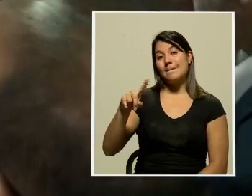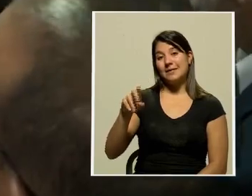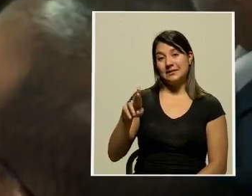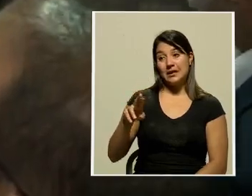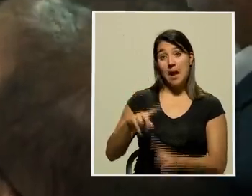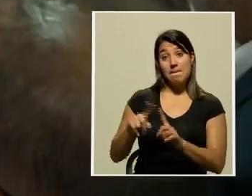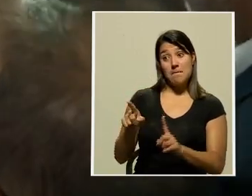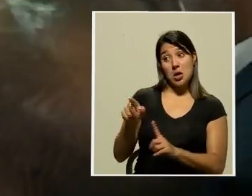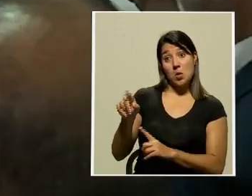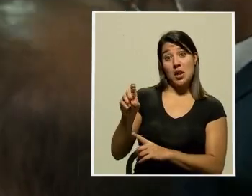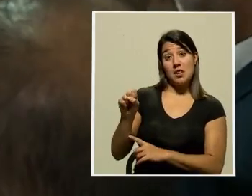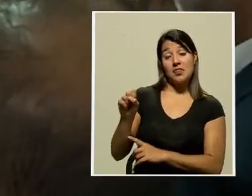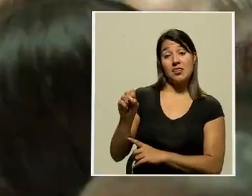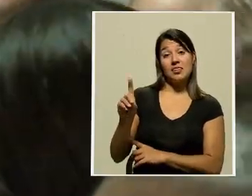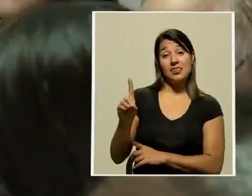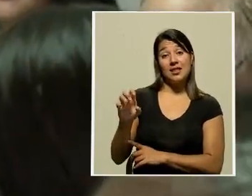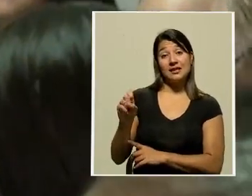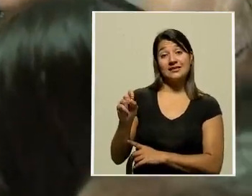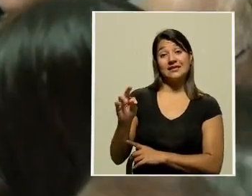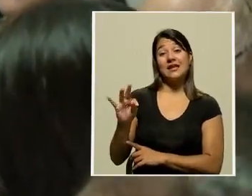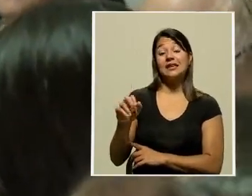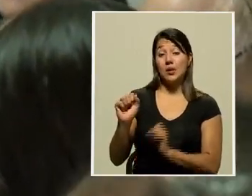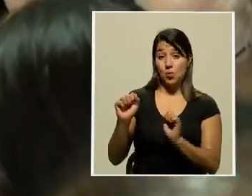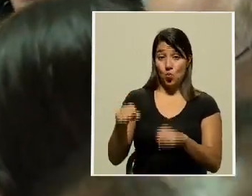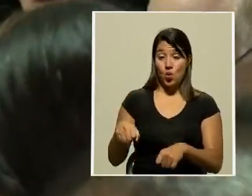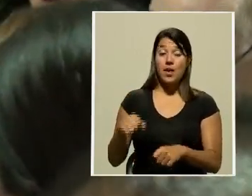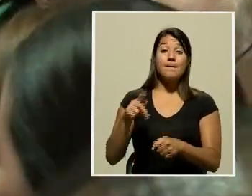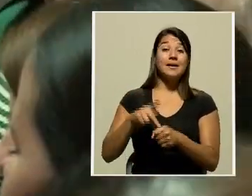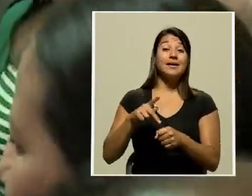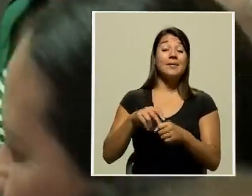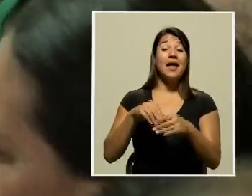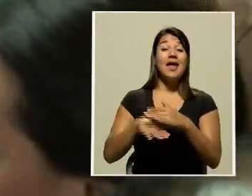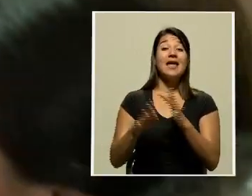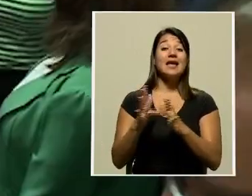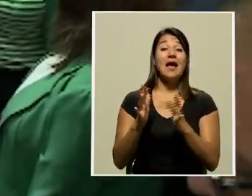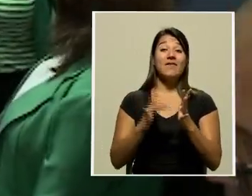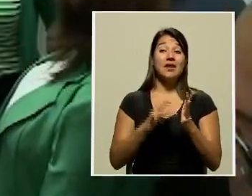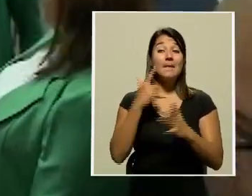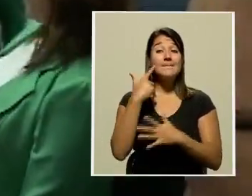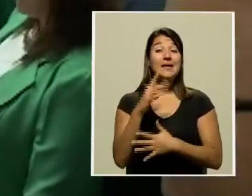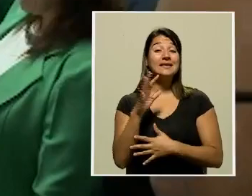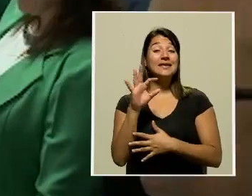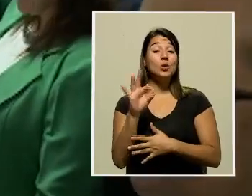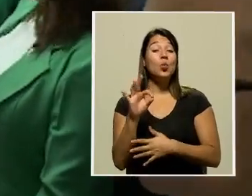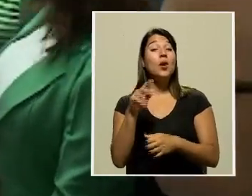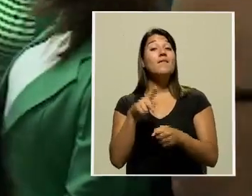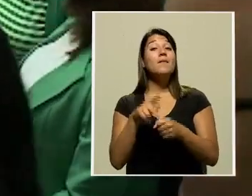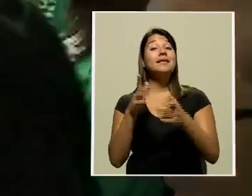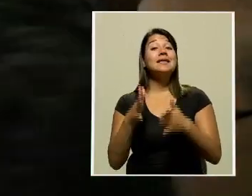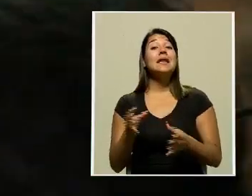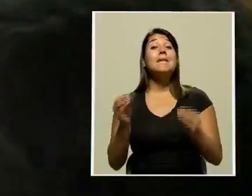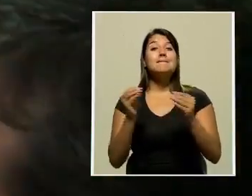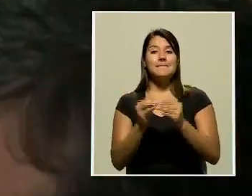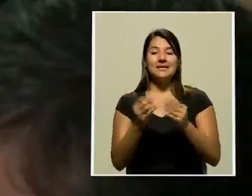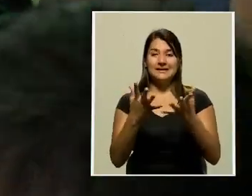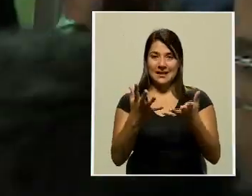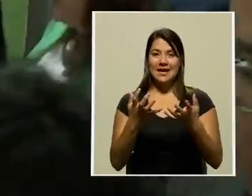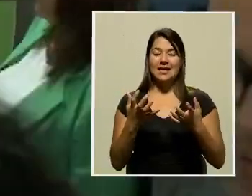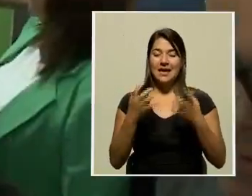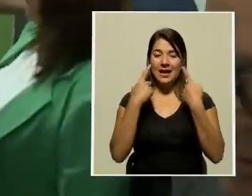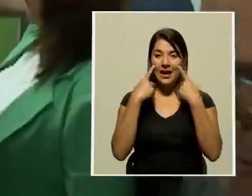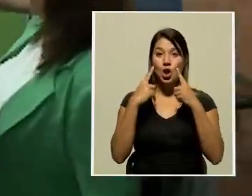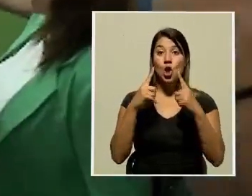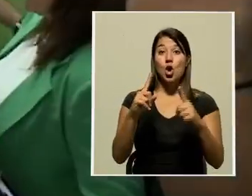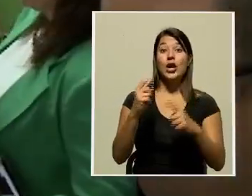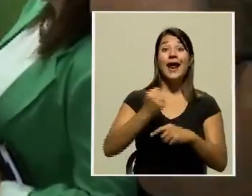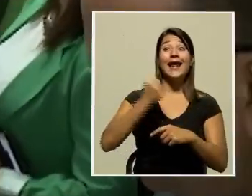precandidatura en el mes de abril. Junto a ellos se espera por lo menos unos nueve postulantes más que buscarán llegar a la candidatura